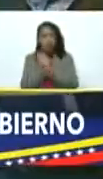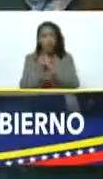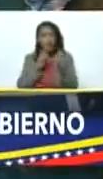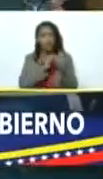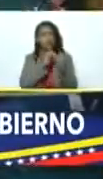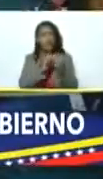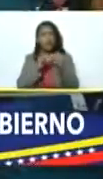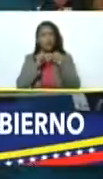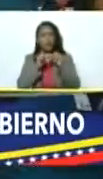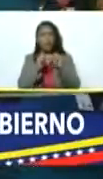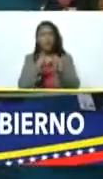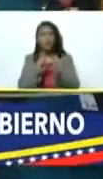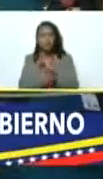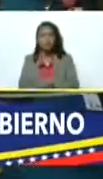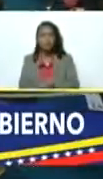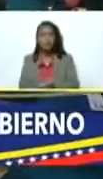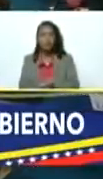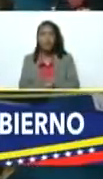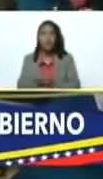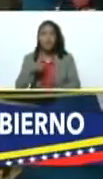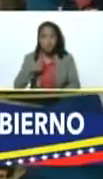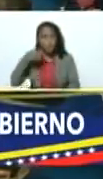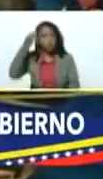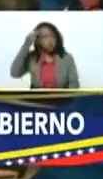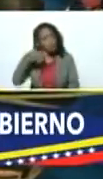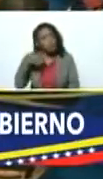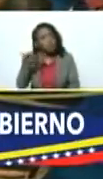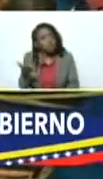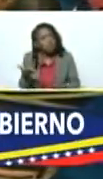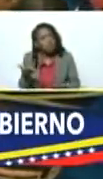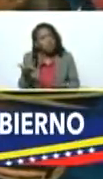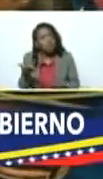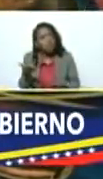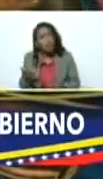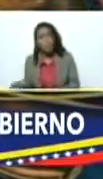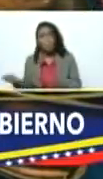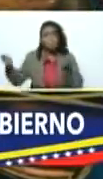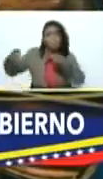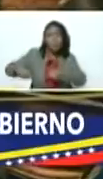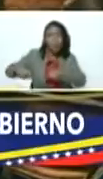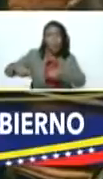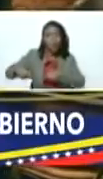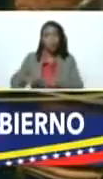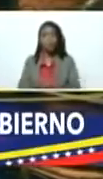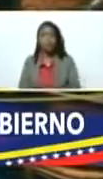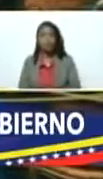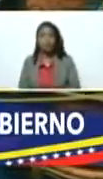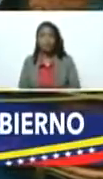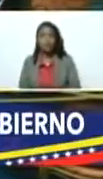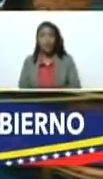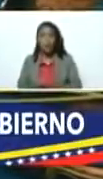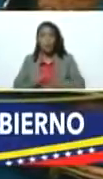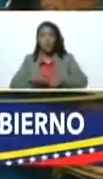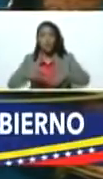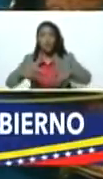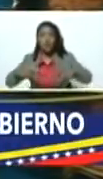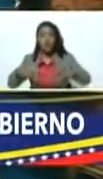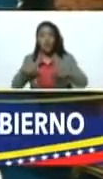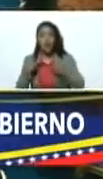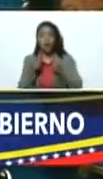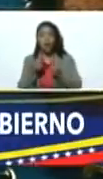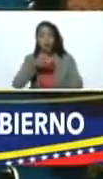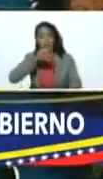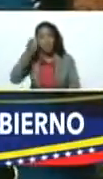permanentes yo creo que apostar al crecimiento de la economía